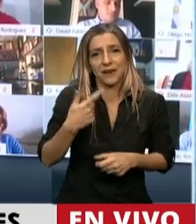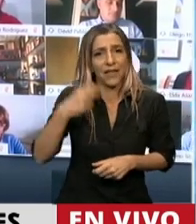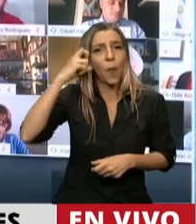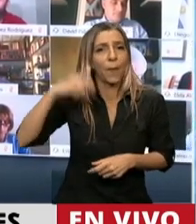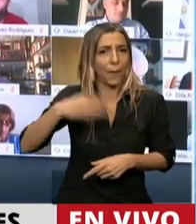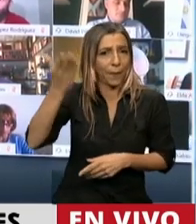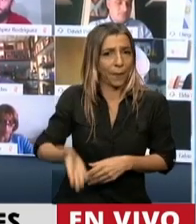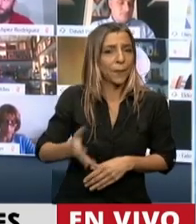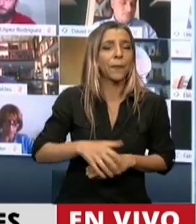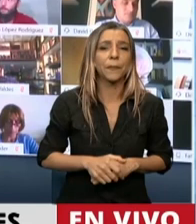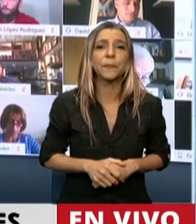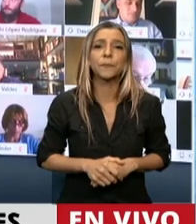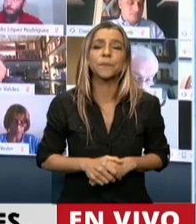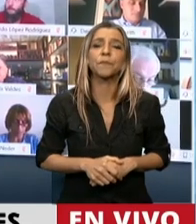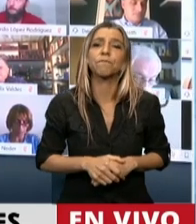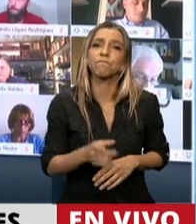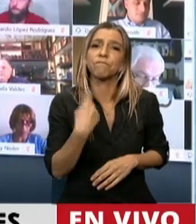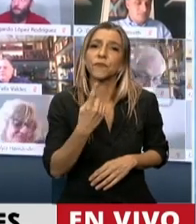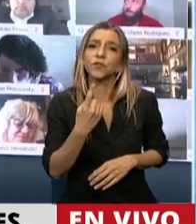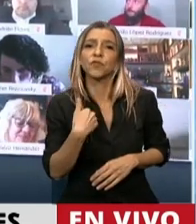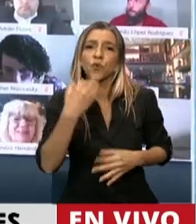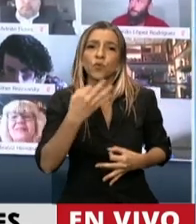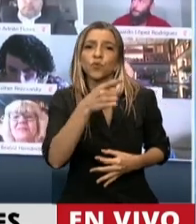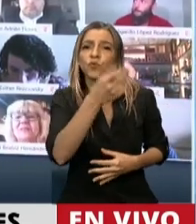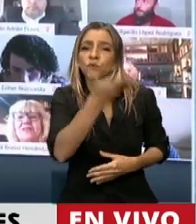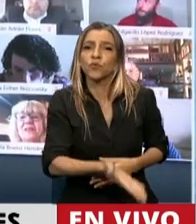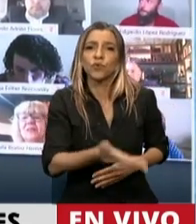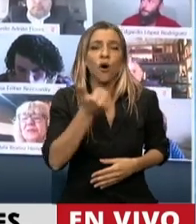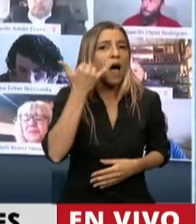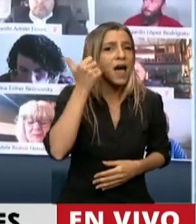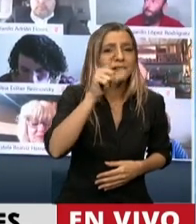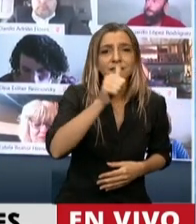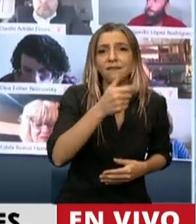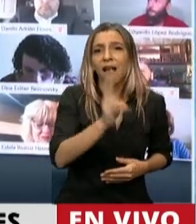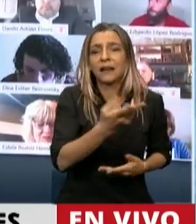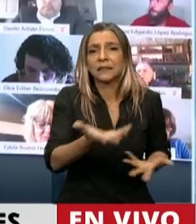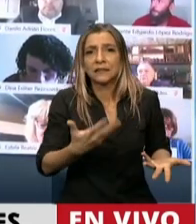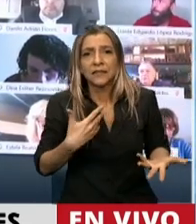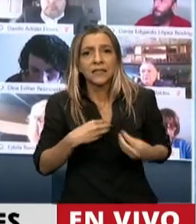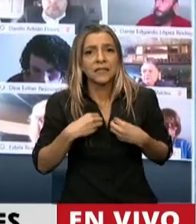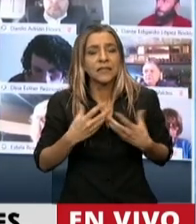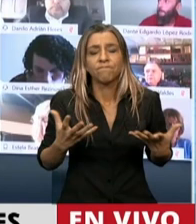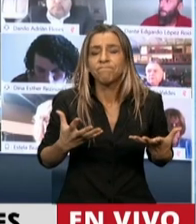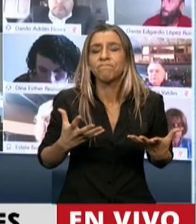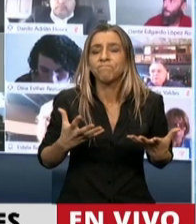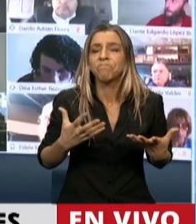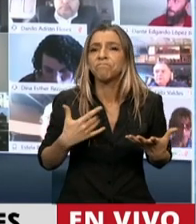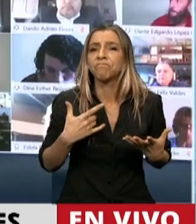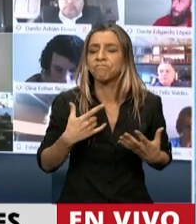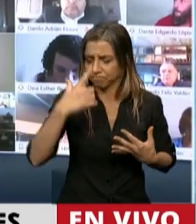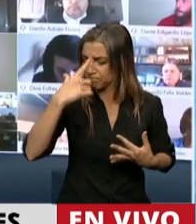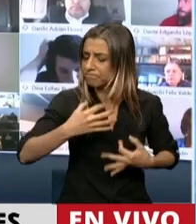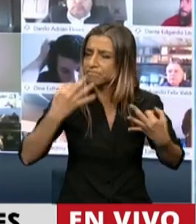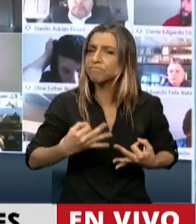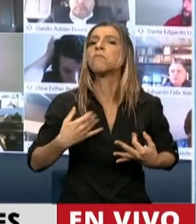y al día de los trabajadores rurales perder a un hombre como Ramón Ayala, de firme convicción para trabajar en un